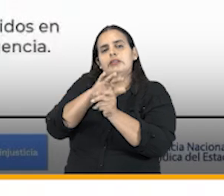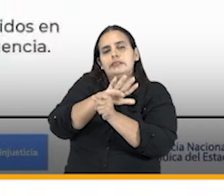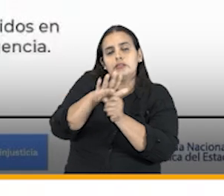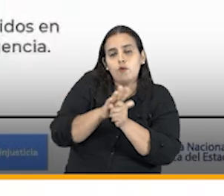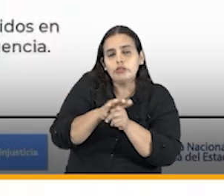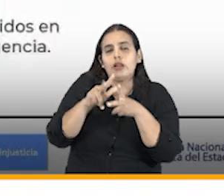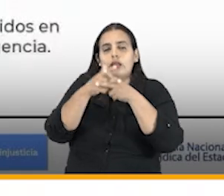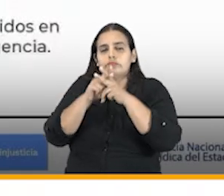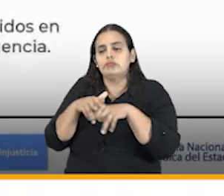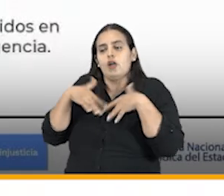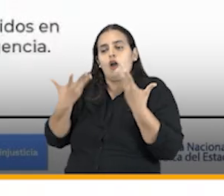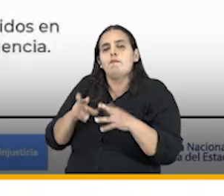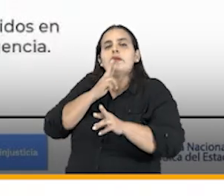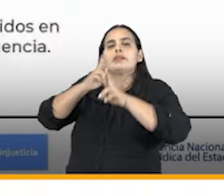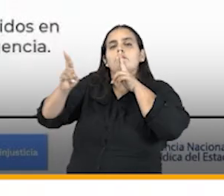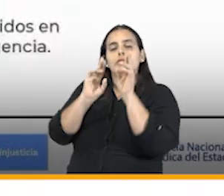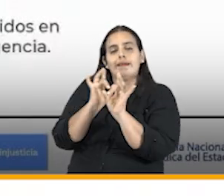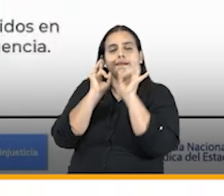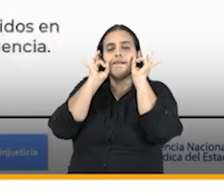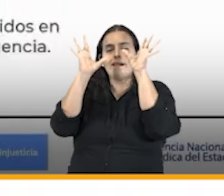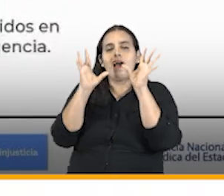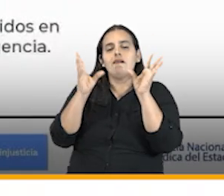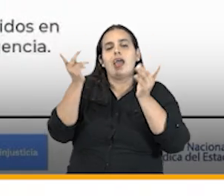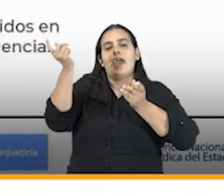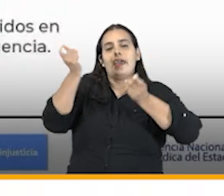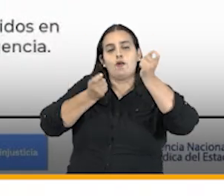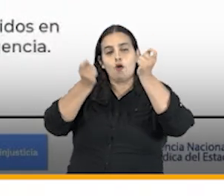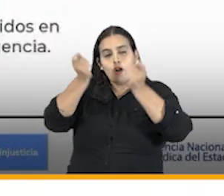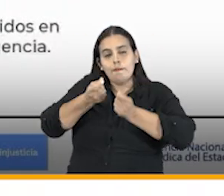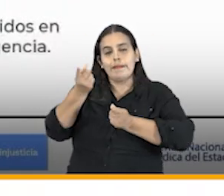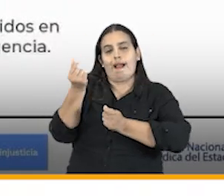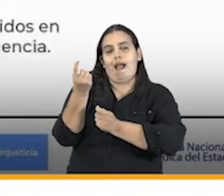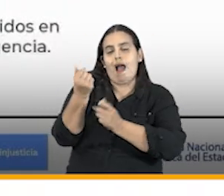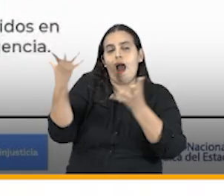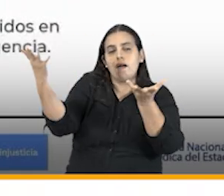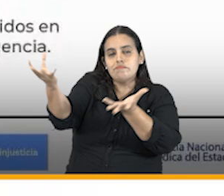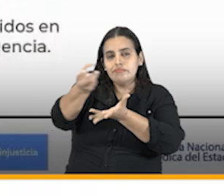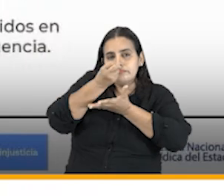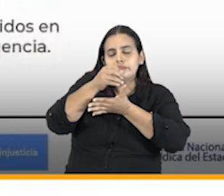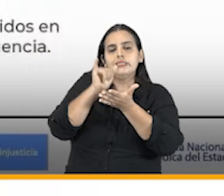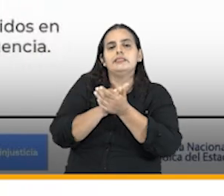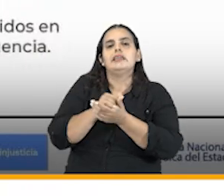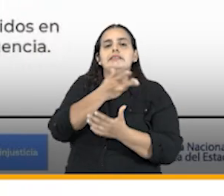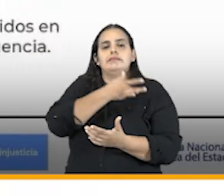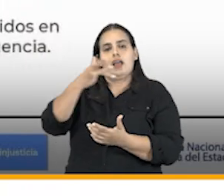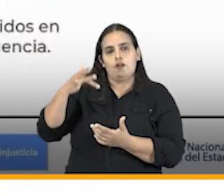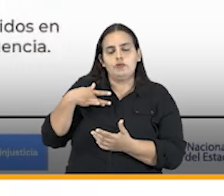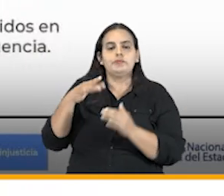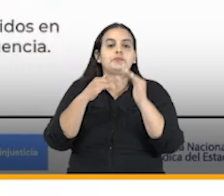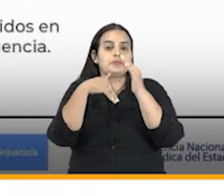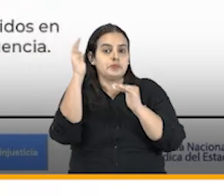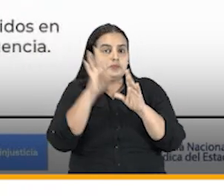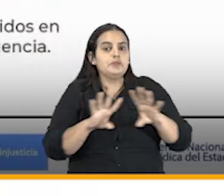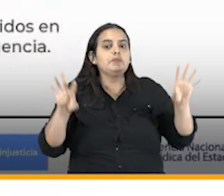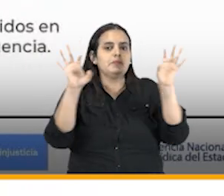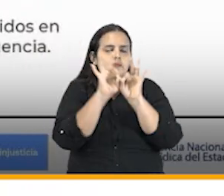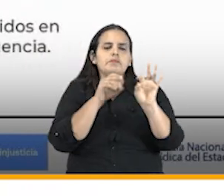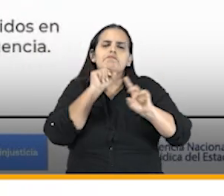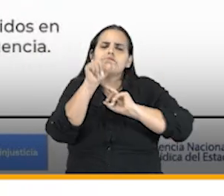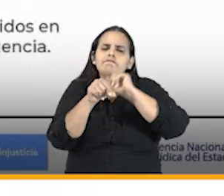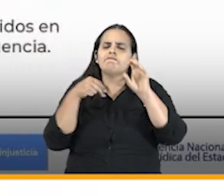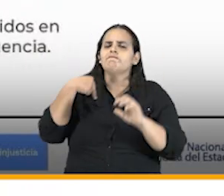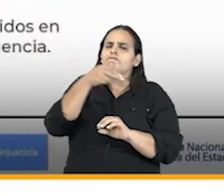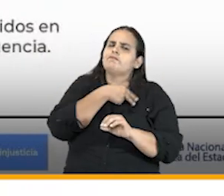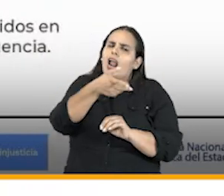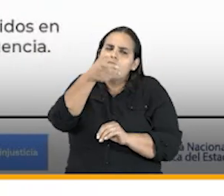herramientas y con mayor facilidad pues toda esta crisis económica y sanitaria también otros proyectos importantísimos en los que hemos venido